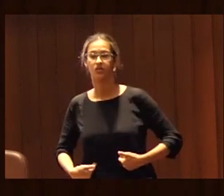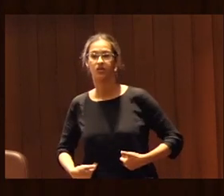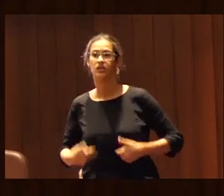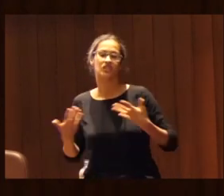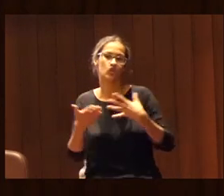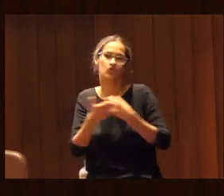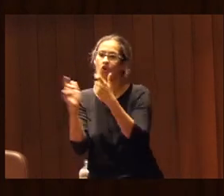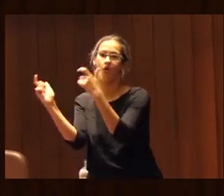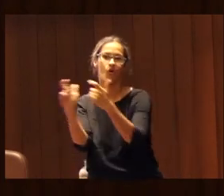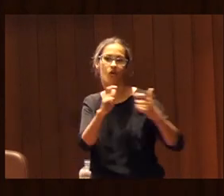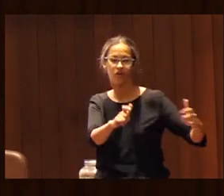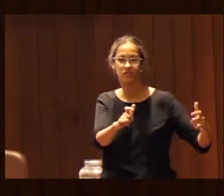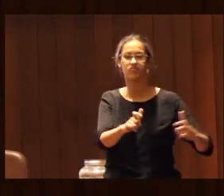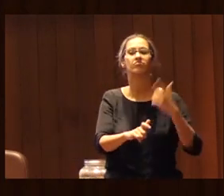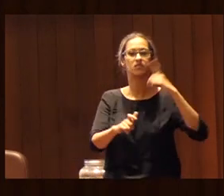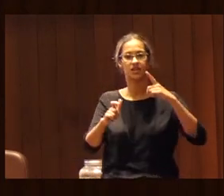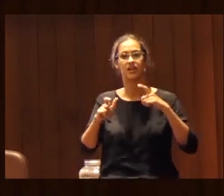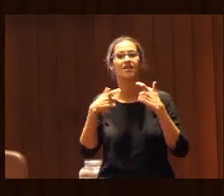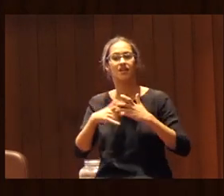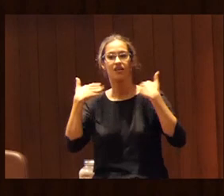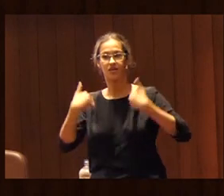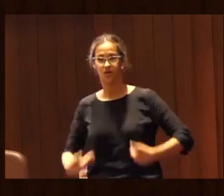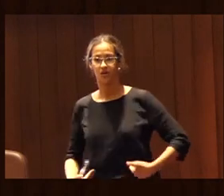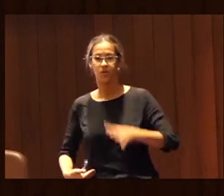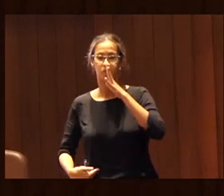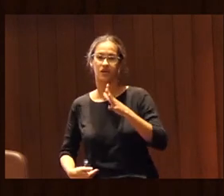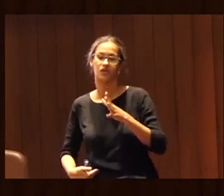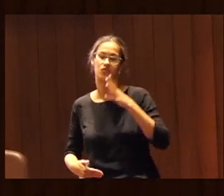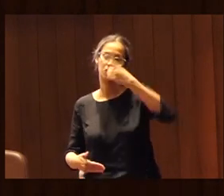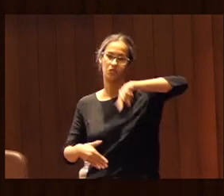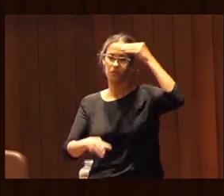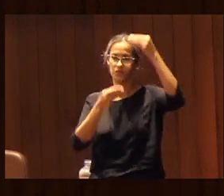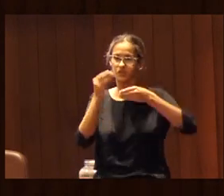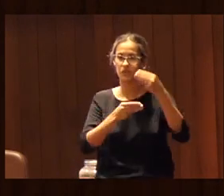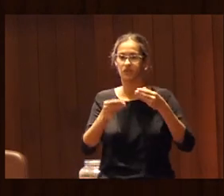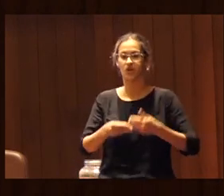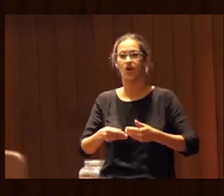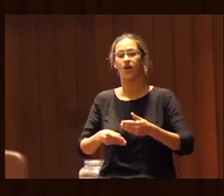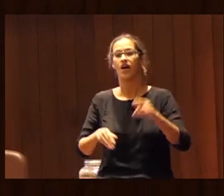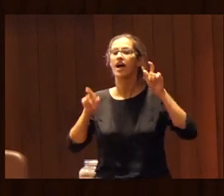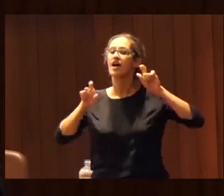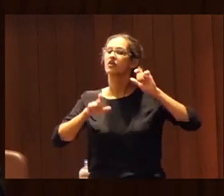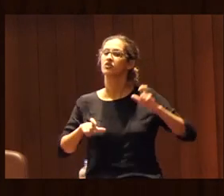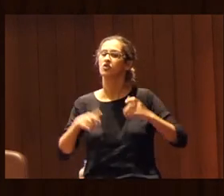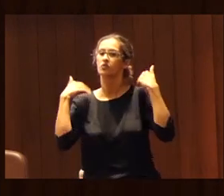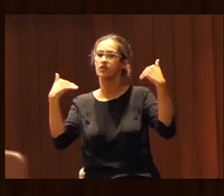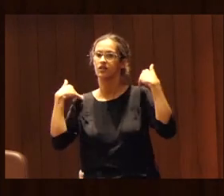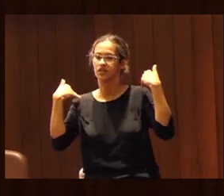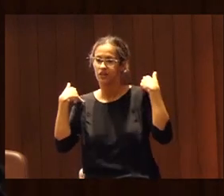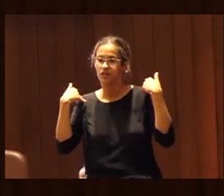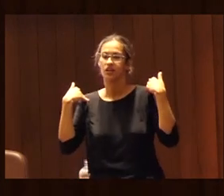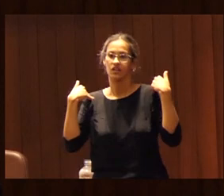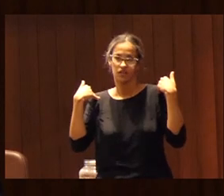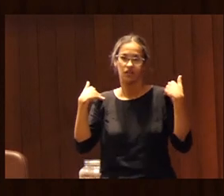los ámbitos parte del ámbito corporal porque creemos que la educación física desde el principio por eso se apelea también de tan poquitas horas ¿no?